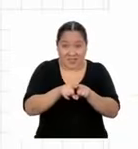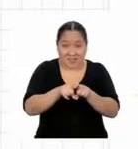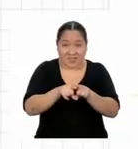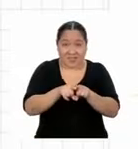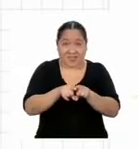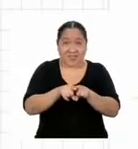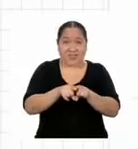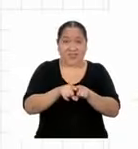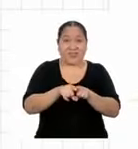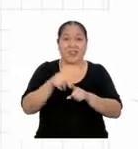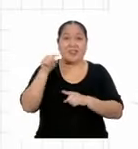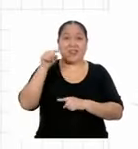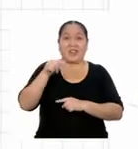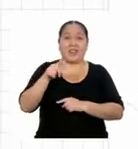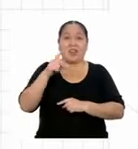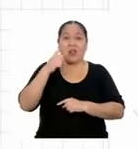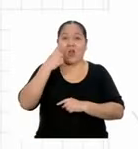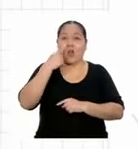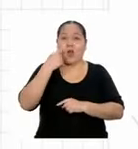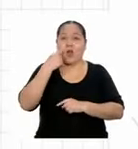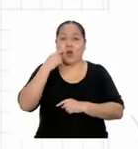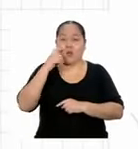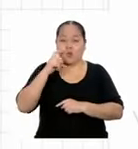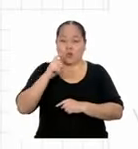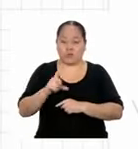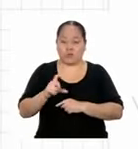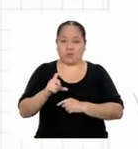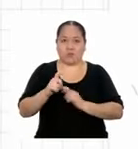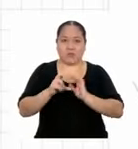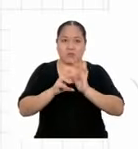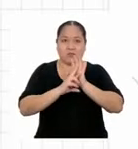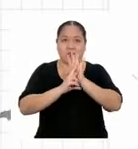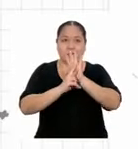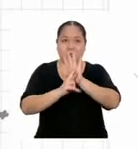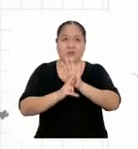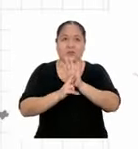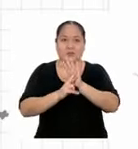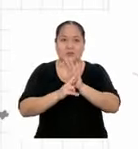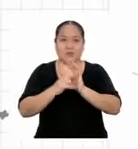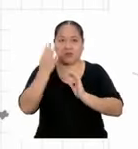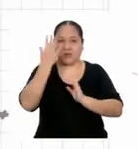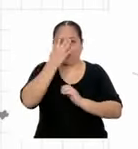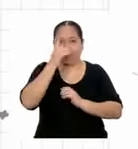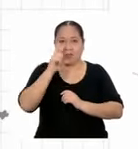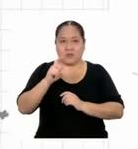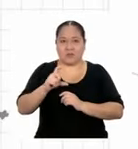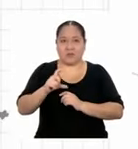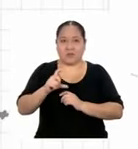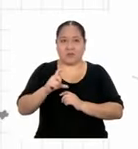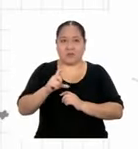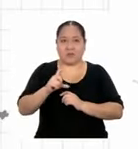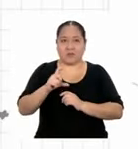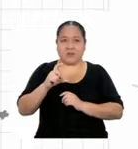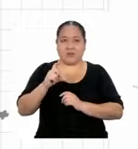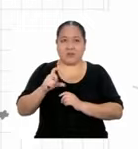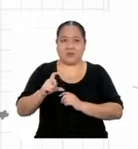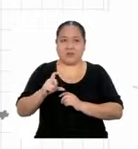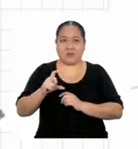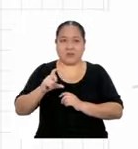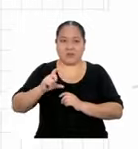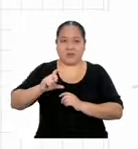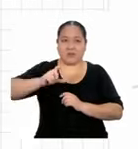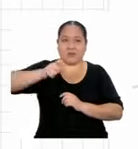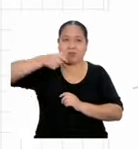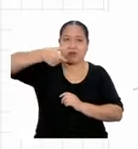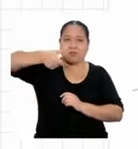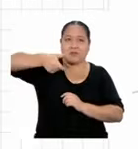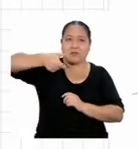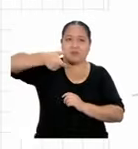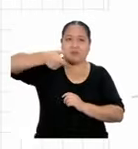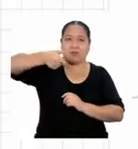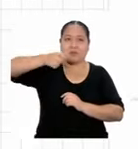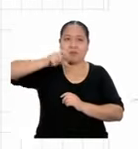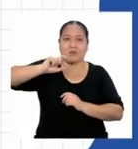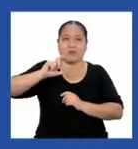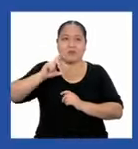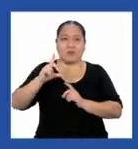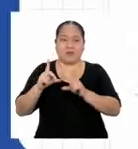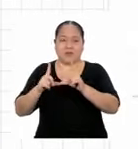La figura del hombrecito que me representa y su sombra pueden ser dos de los lados de un triángulo rectángulo.